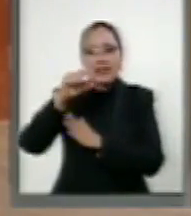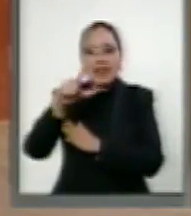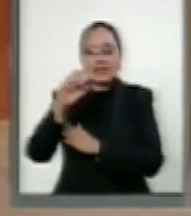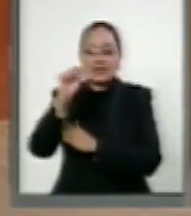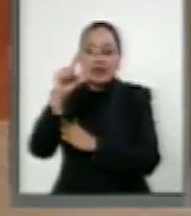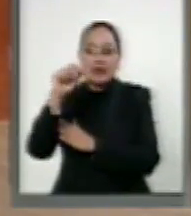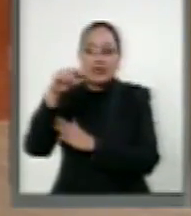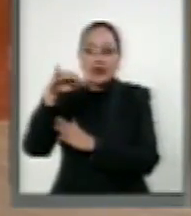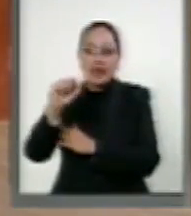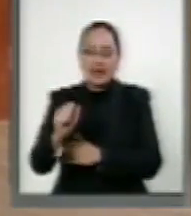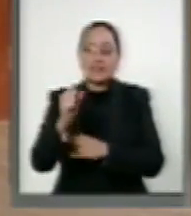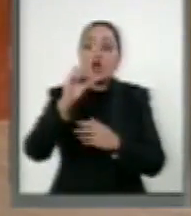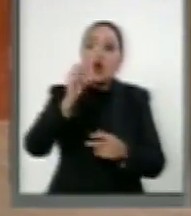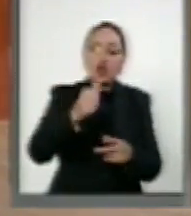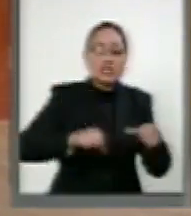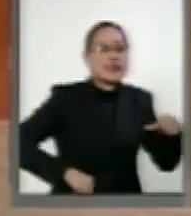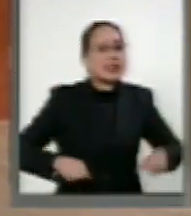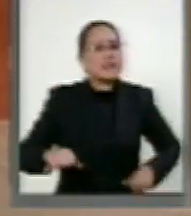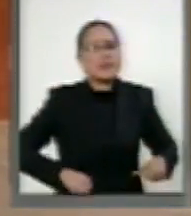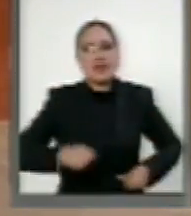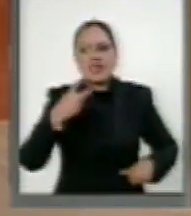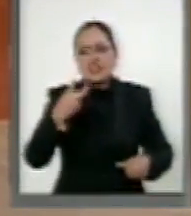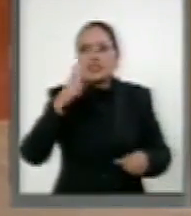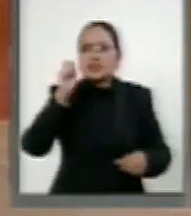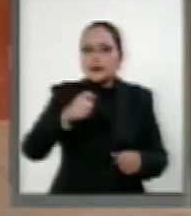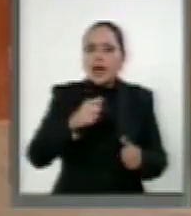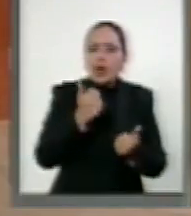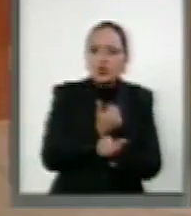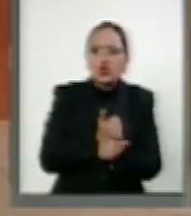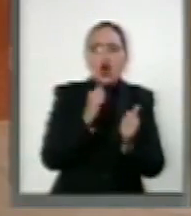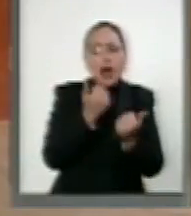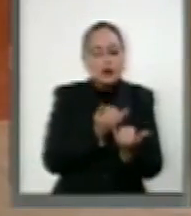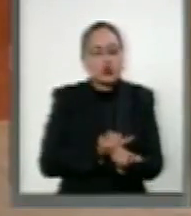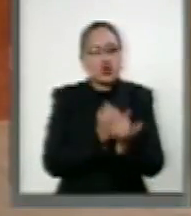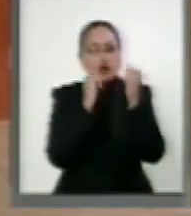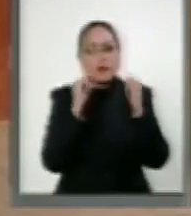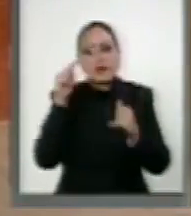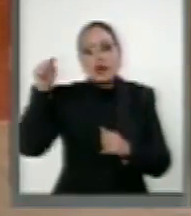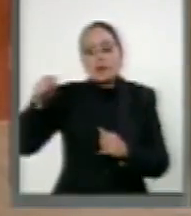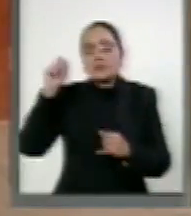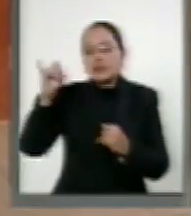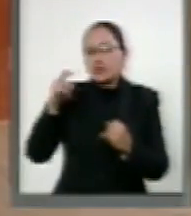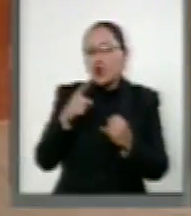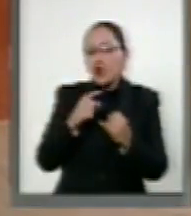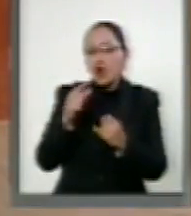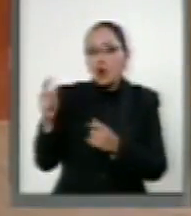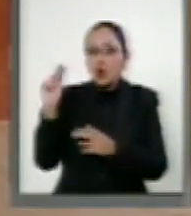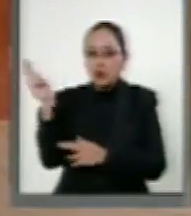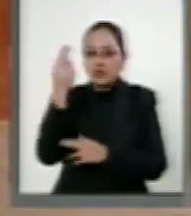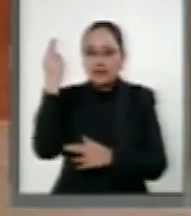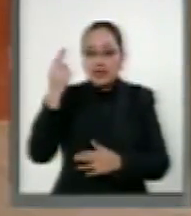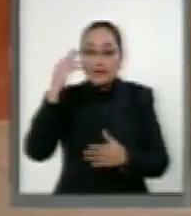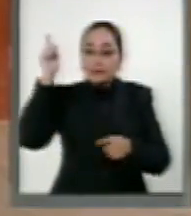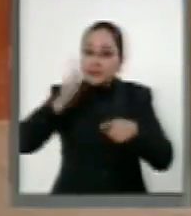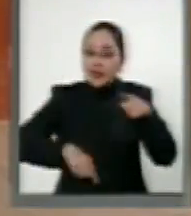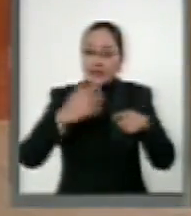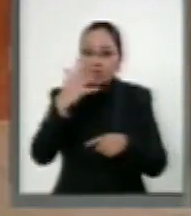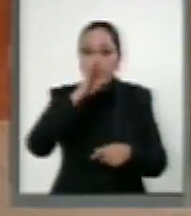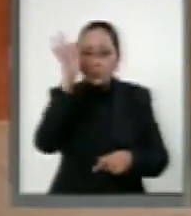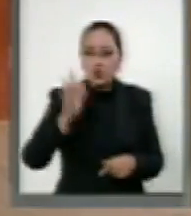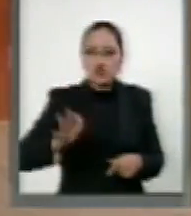atentan con la autonomía de la universidad, tales como la eliminación del 5% pro-universidad